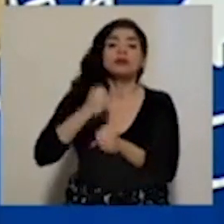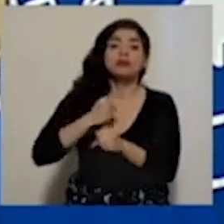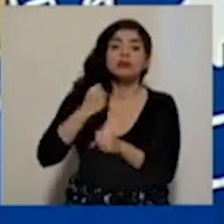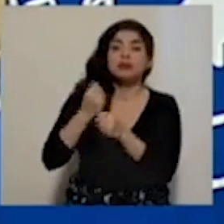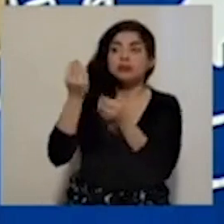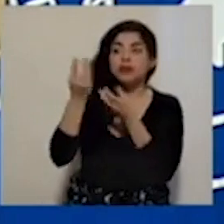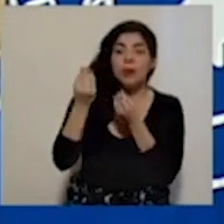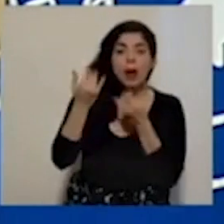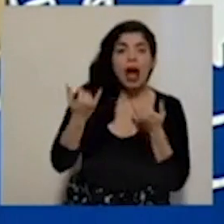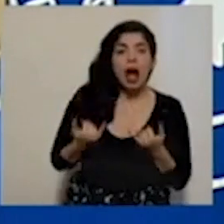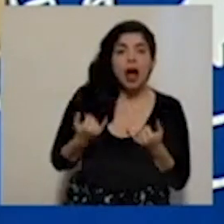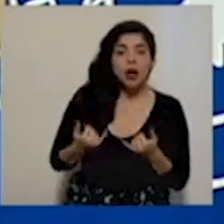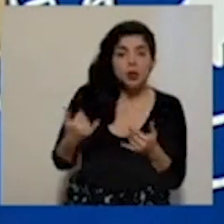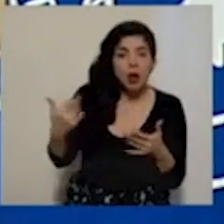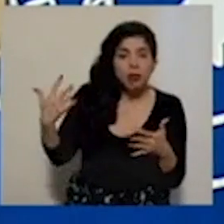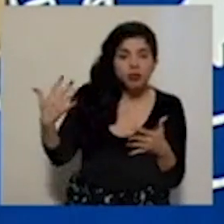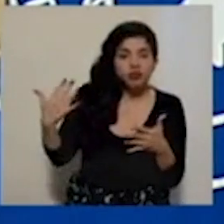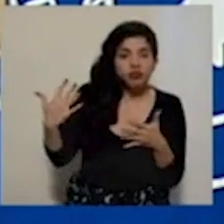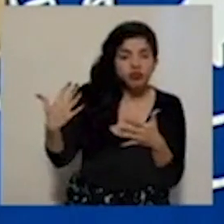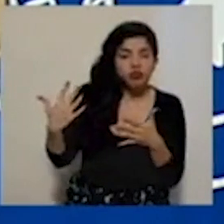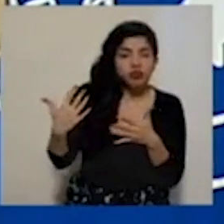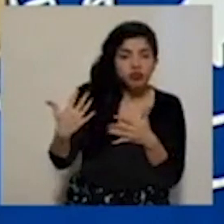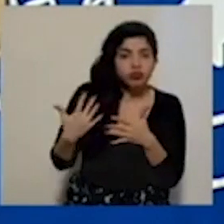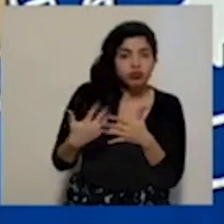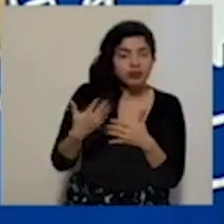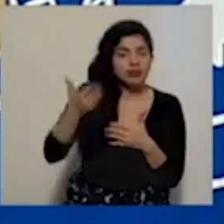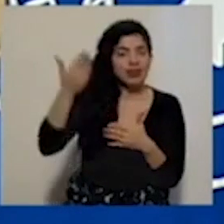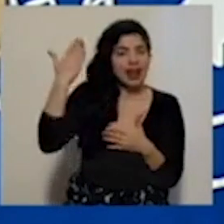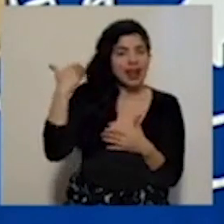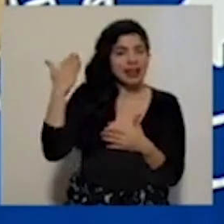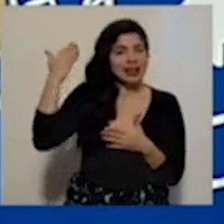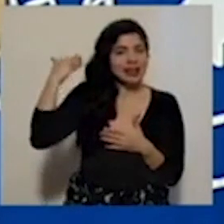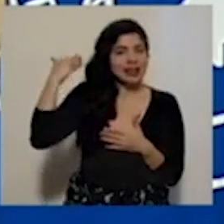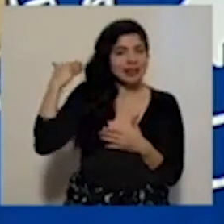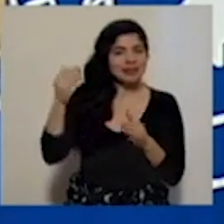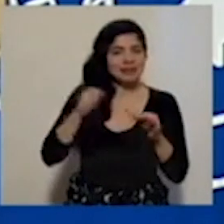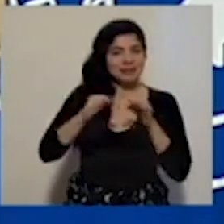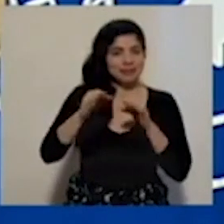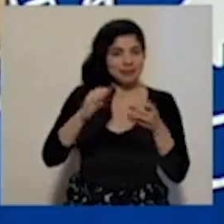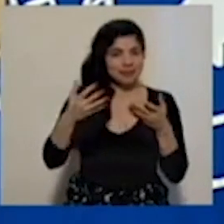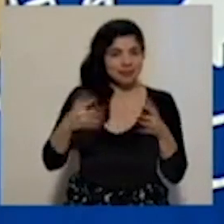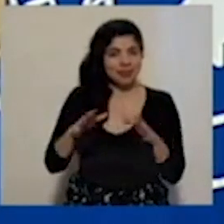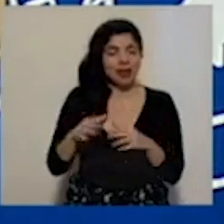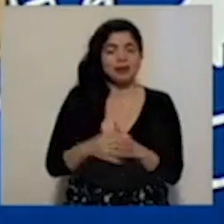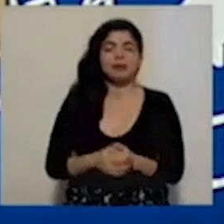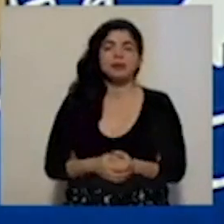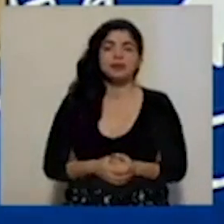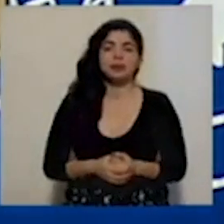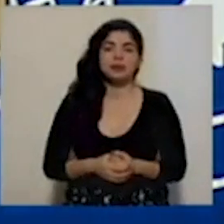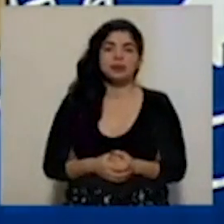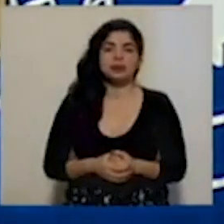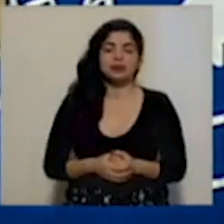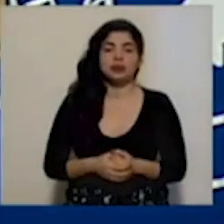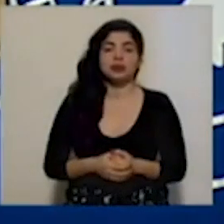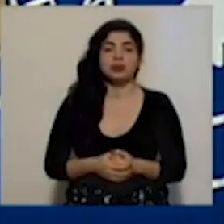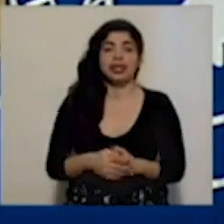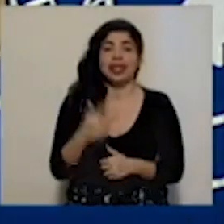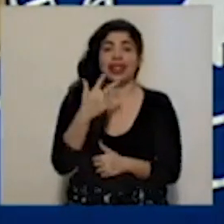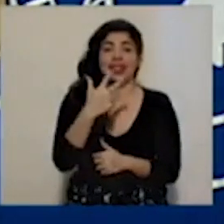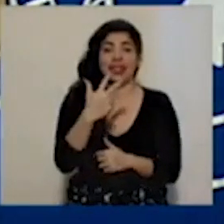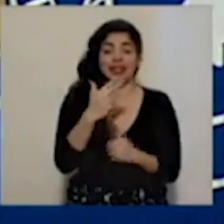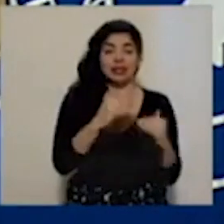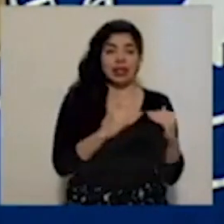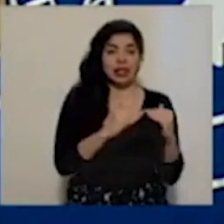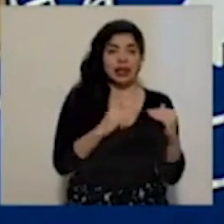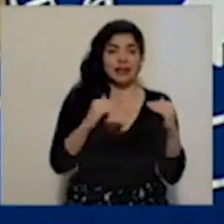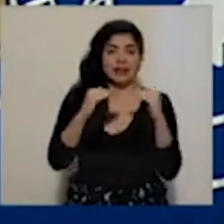actualización que se ha venido haciendo y del que le hemos hablado en las últimas semanas, en los tres niveles